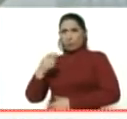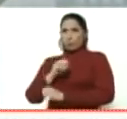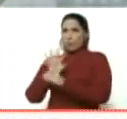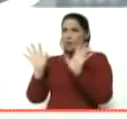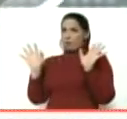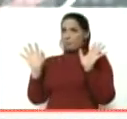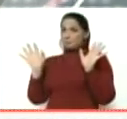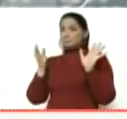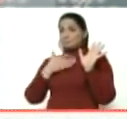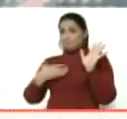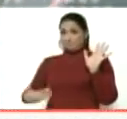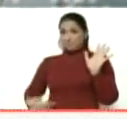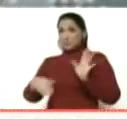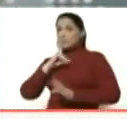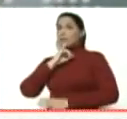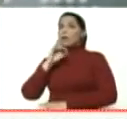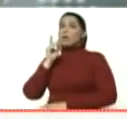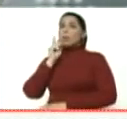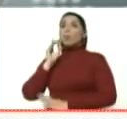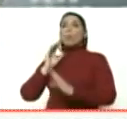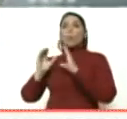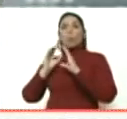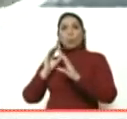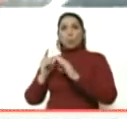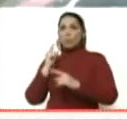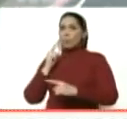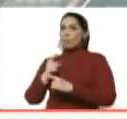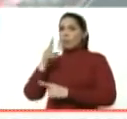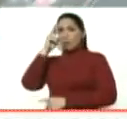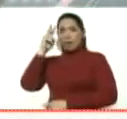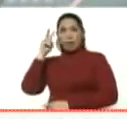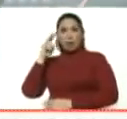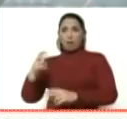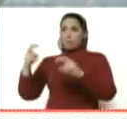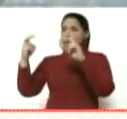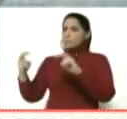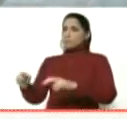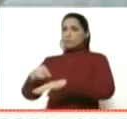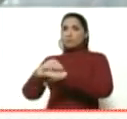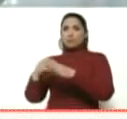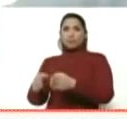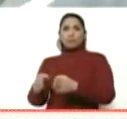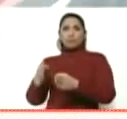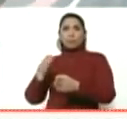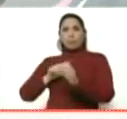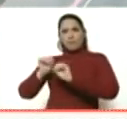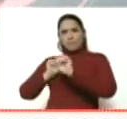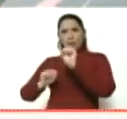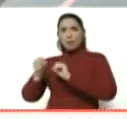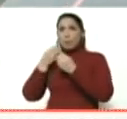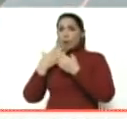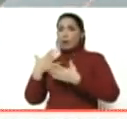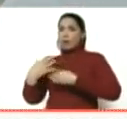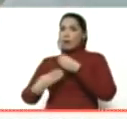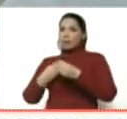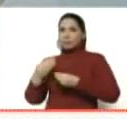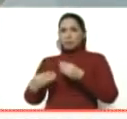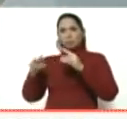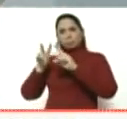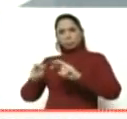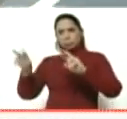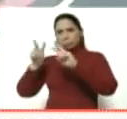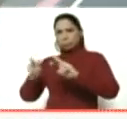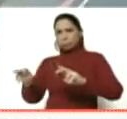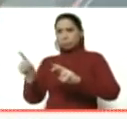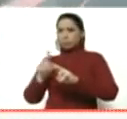el presidente Duque se comunique, los cancilleres, los ministros de la Defensa, y bueno, se van haciendo, si las investigaciones